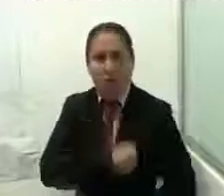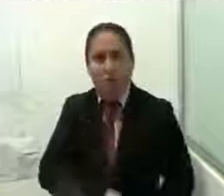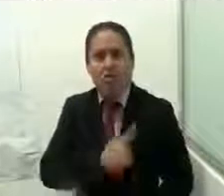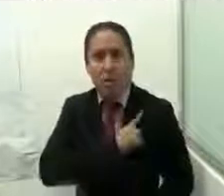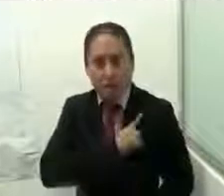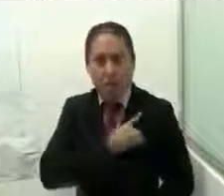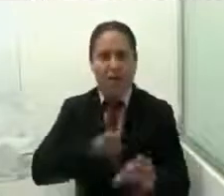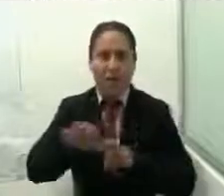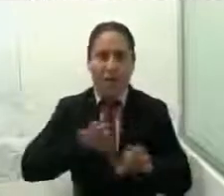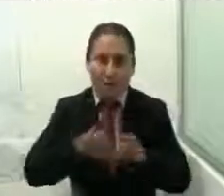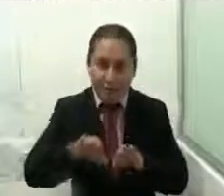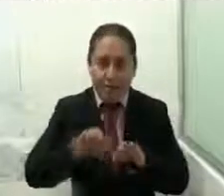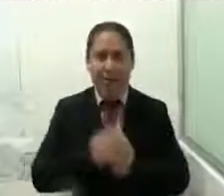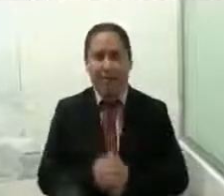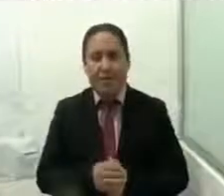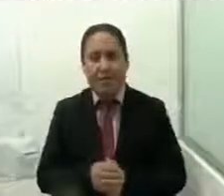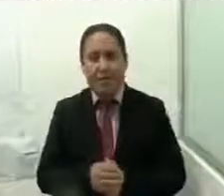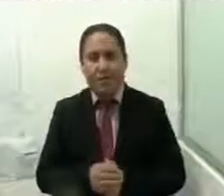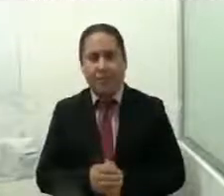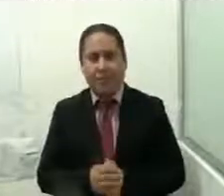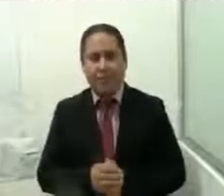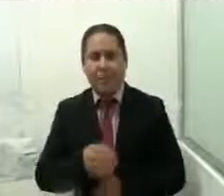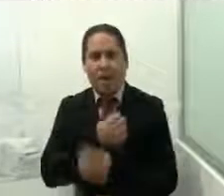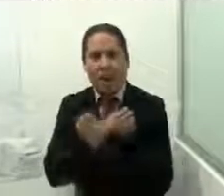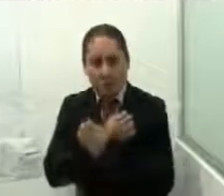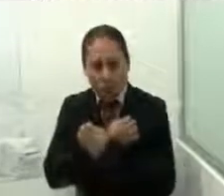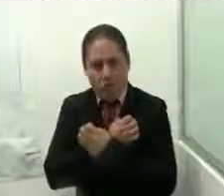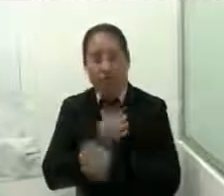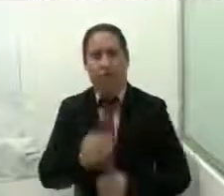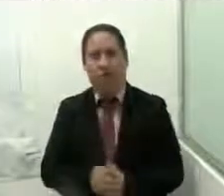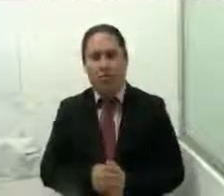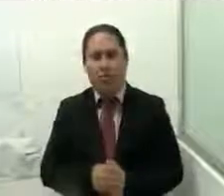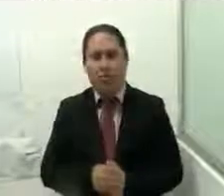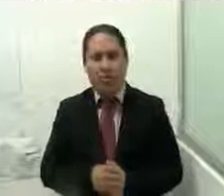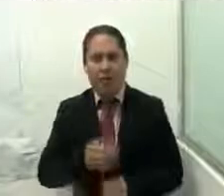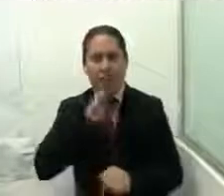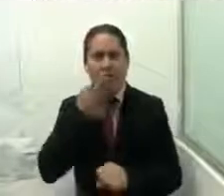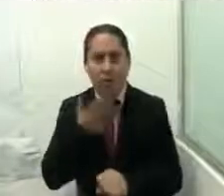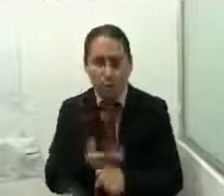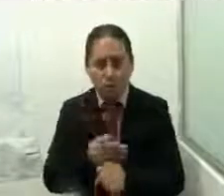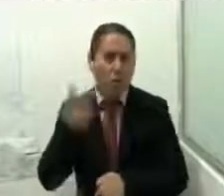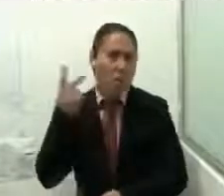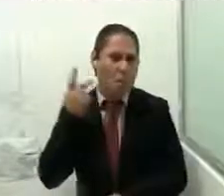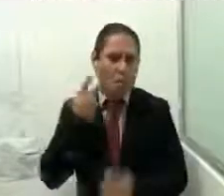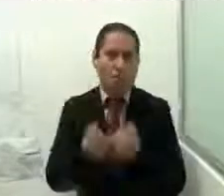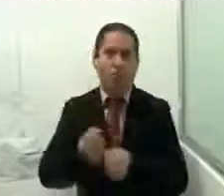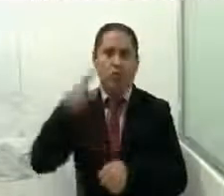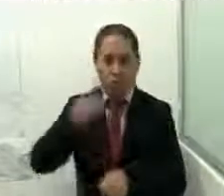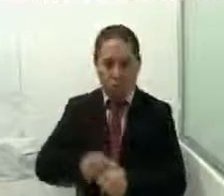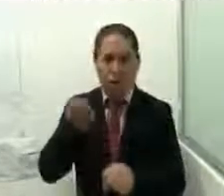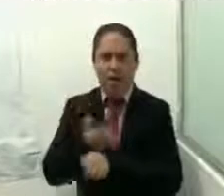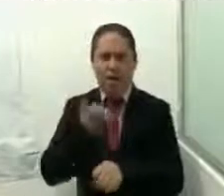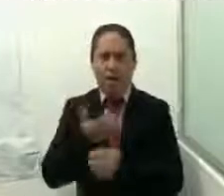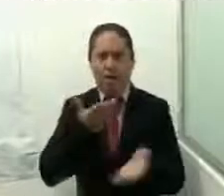trabajo, a la educación y a la representación política y social, que lleve al Estado a una armonía social